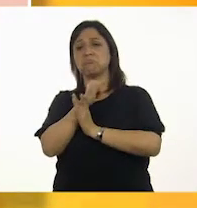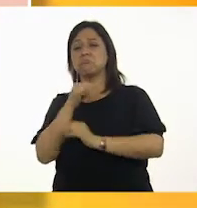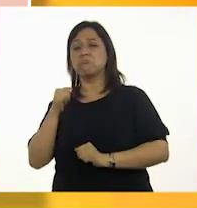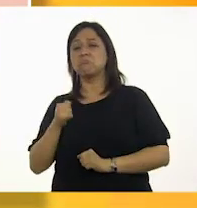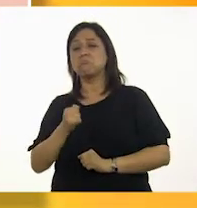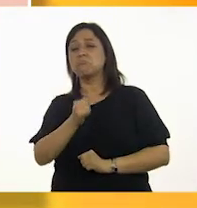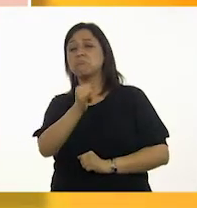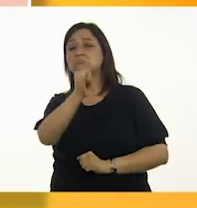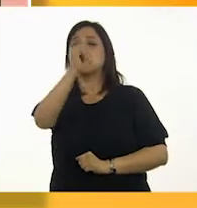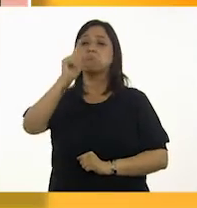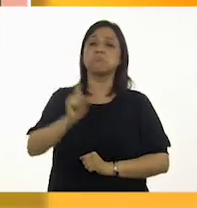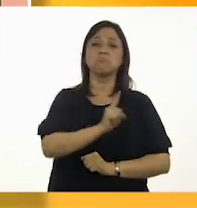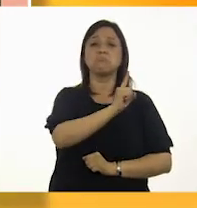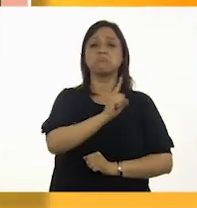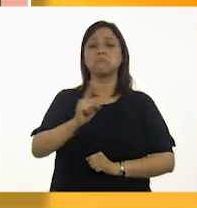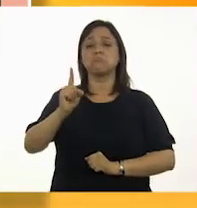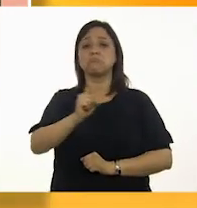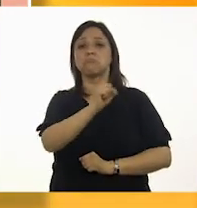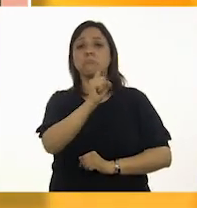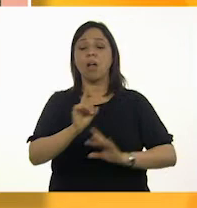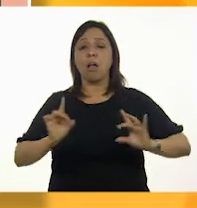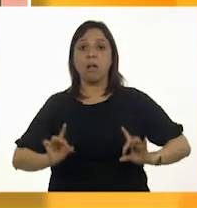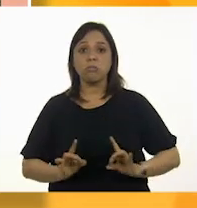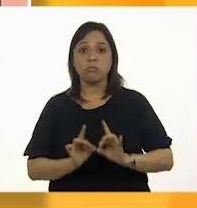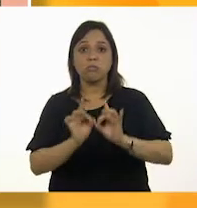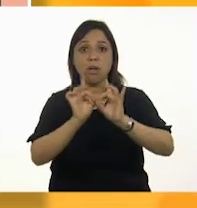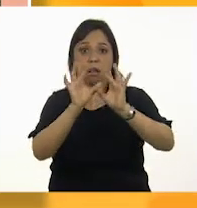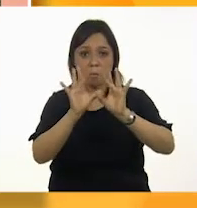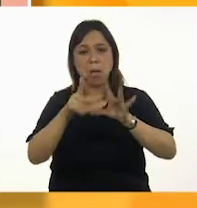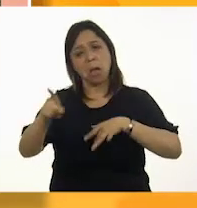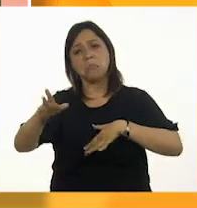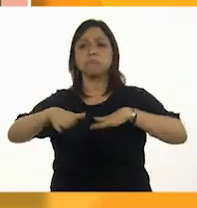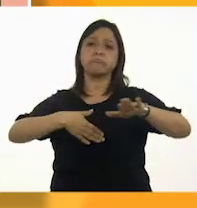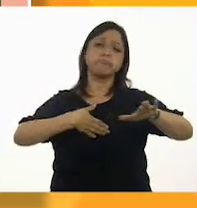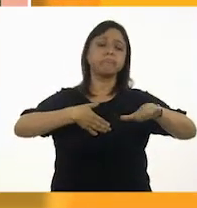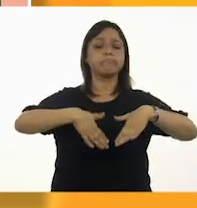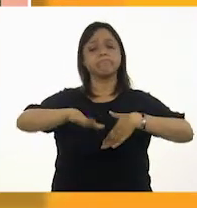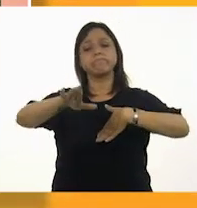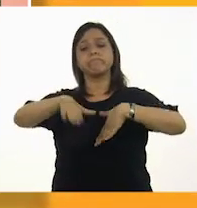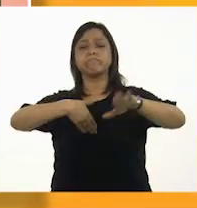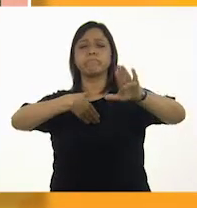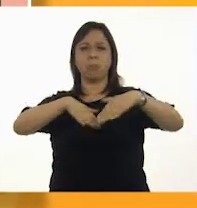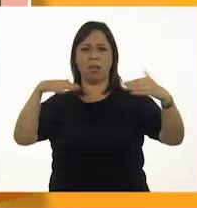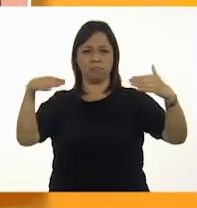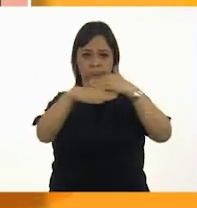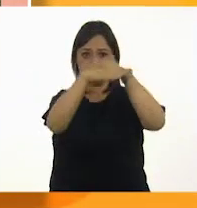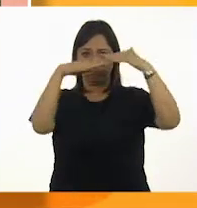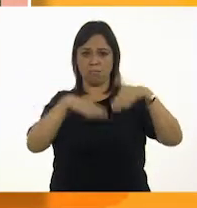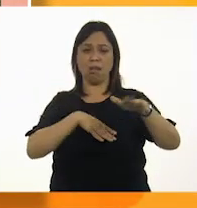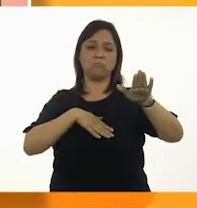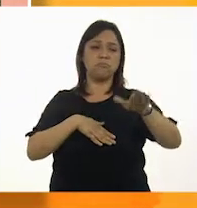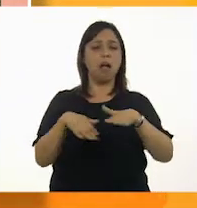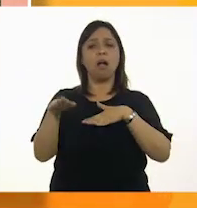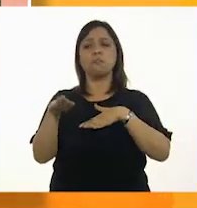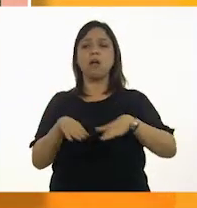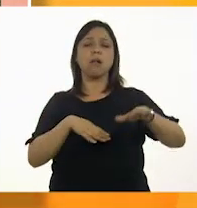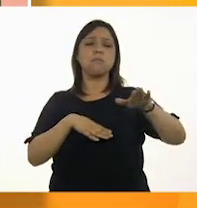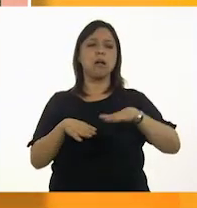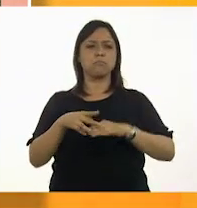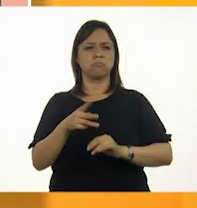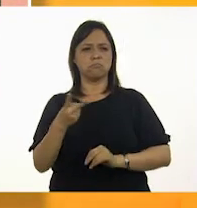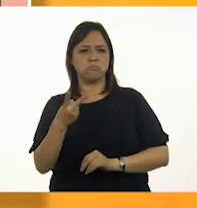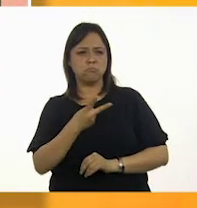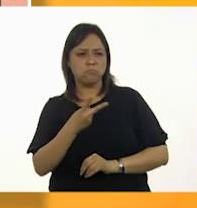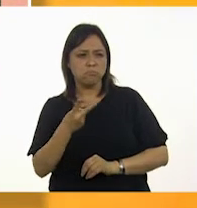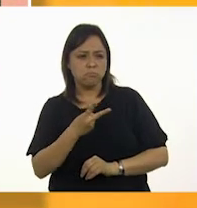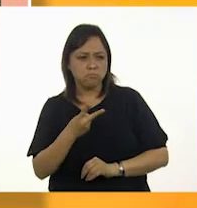Australia De repente, mientras camina por la orilla de la carretera, Hugo ve que dos pequeños jabalíes